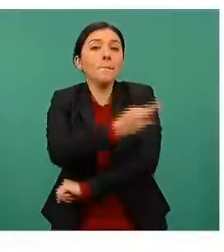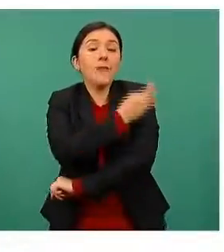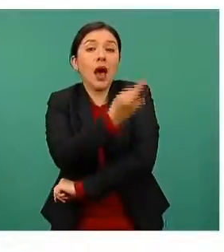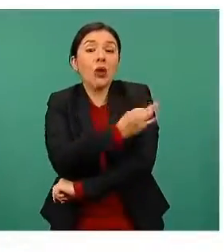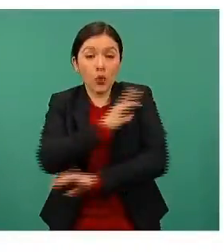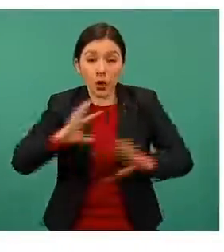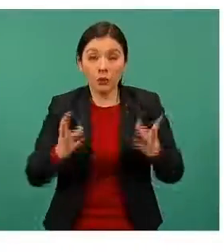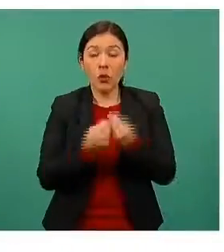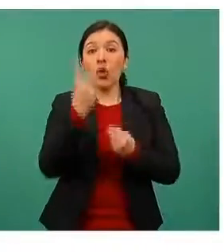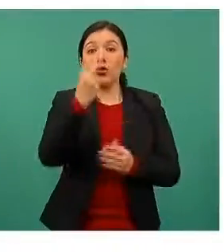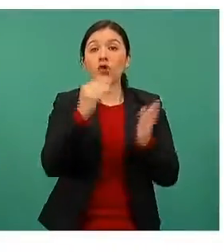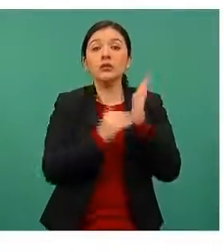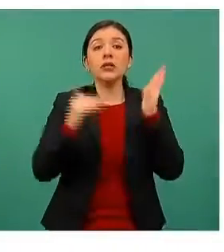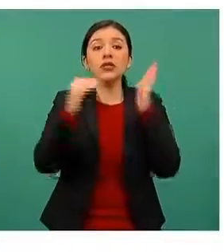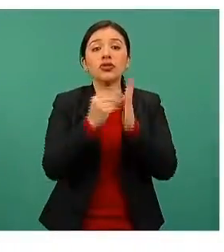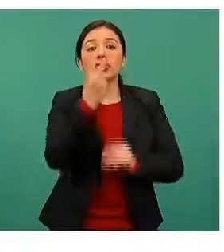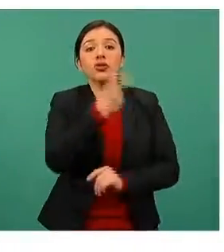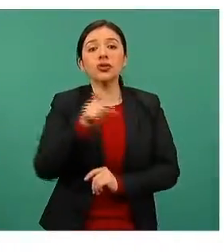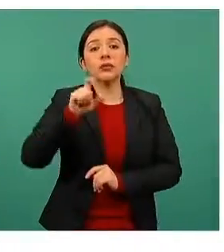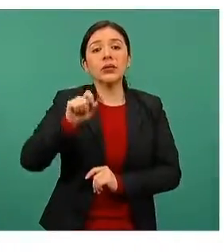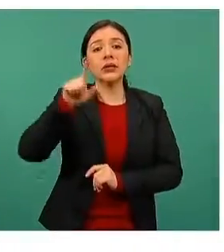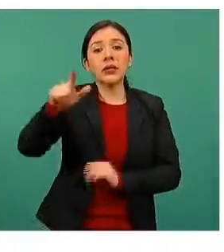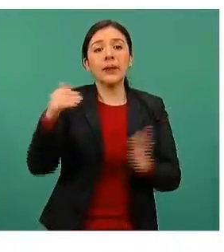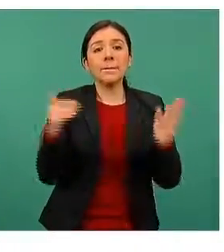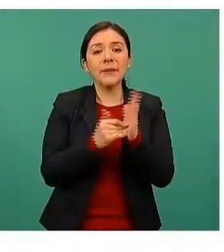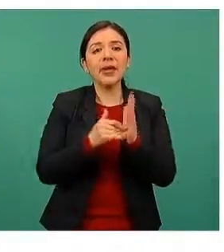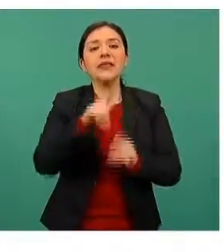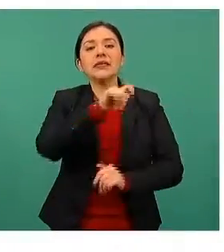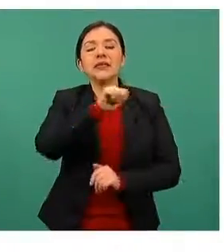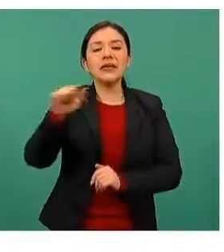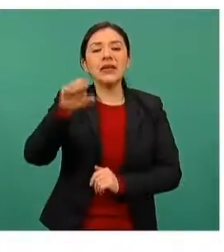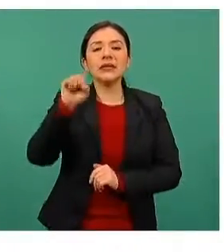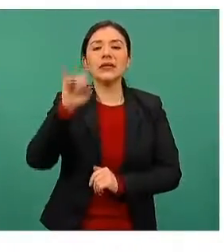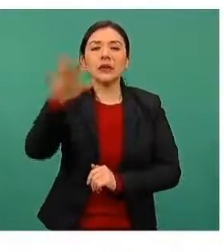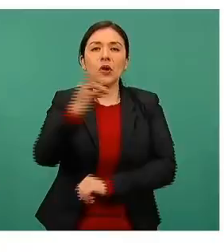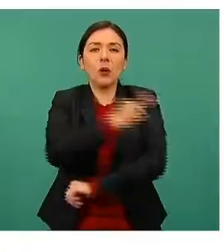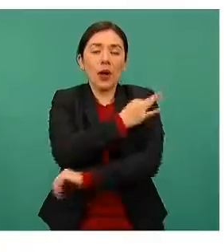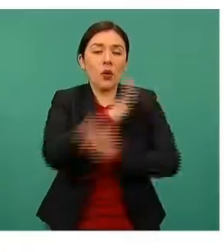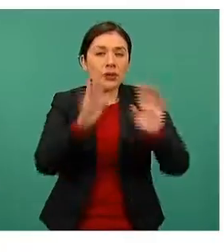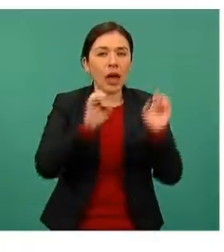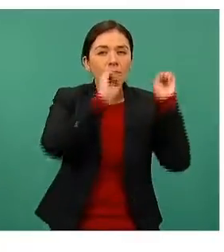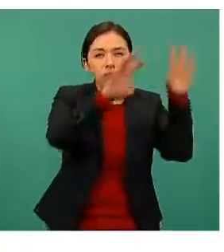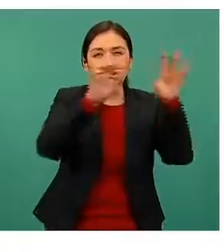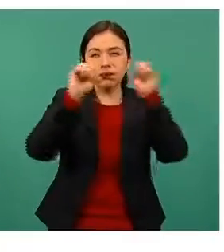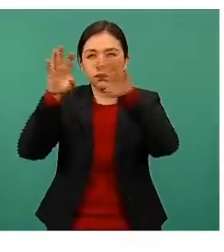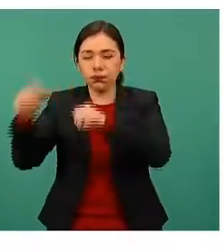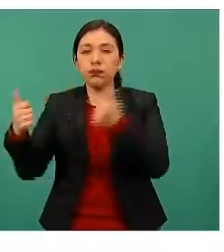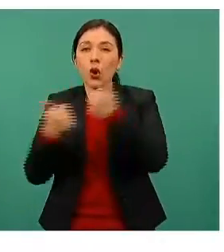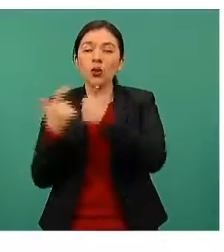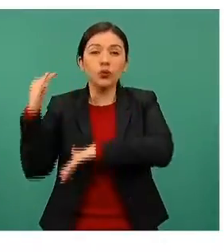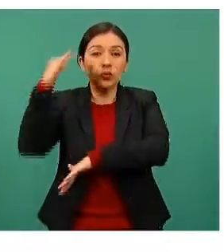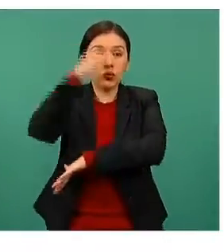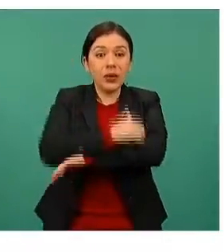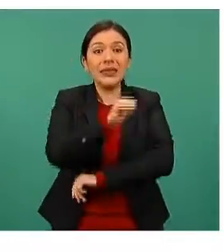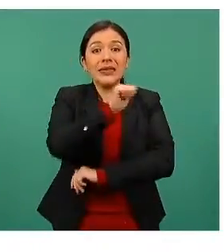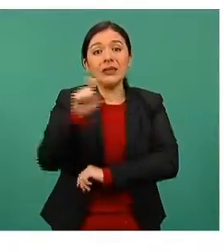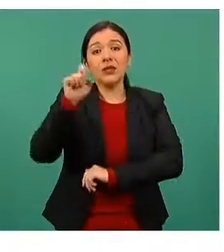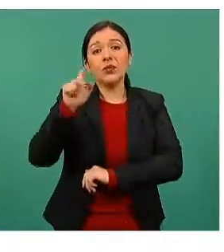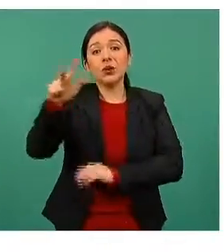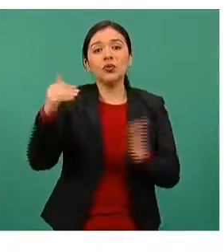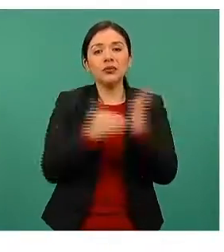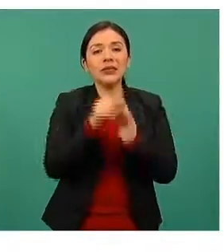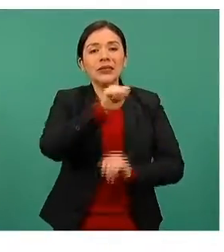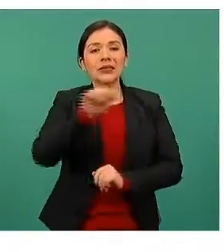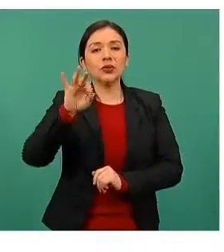2 millones 727 mil 665 dosis distribuidas. La vía aérea, 628 mil